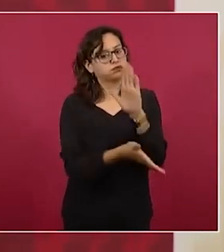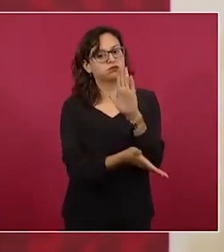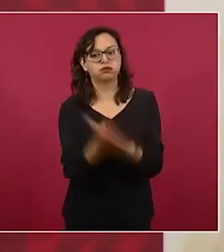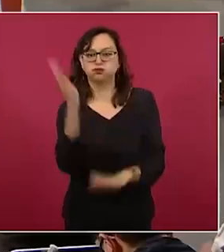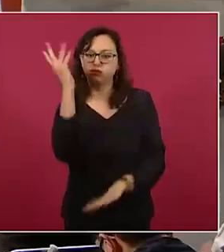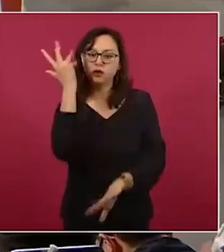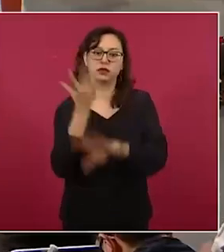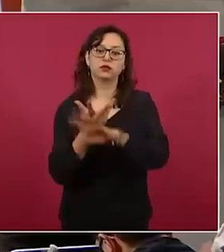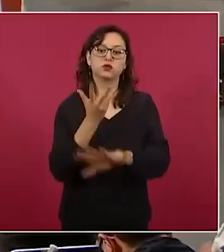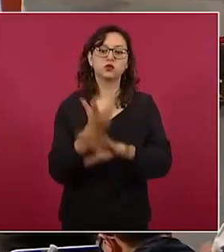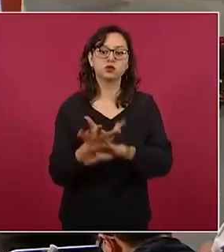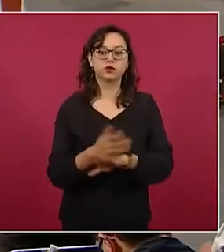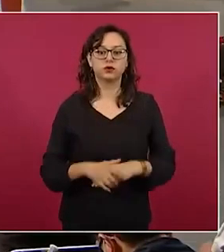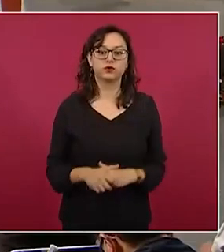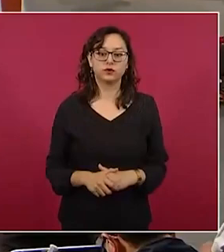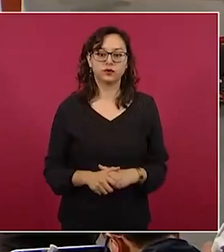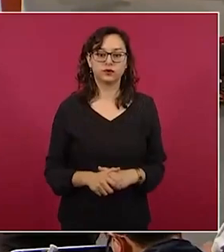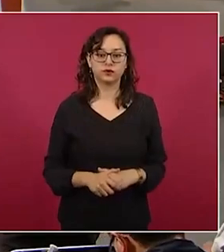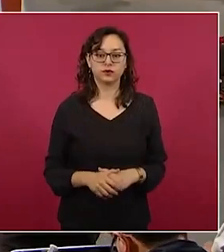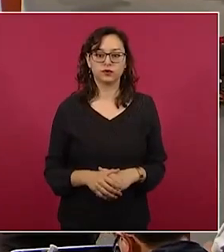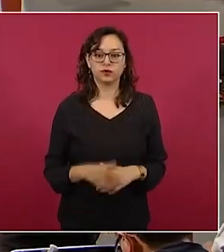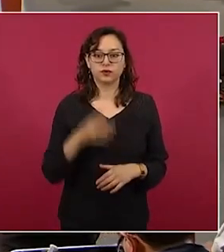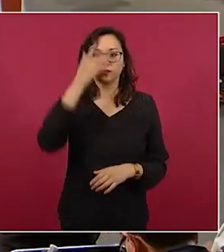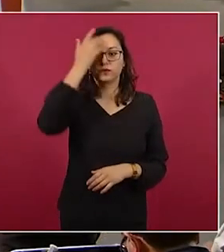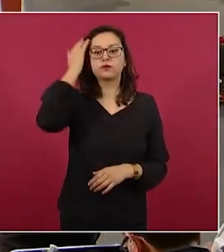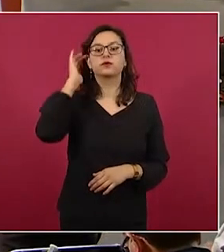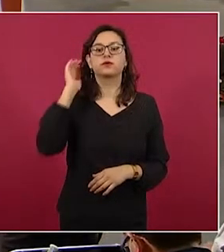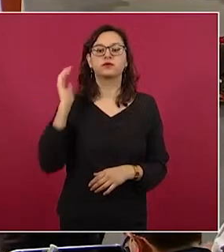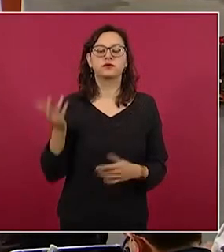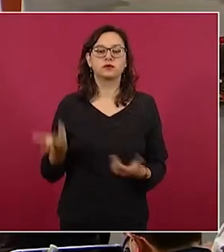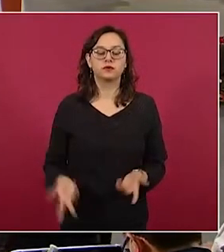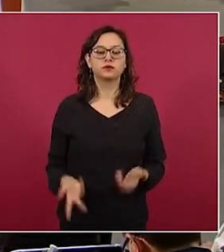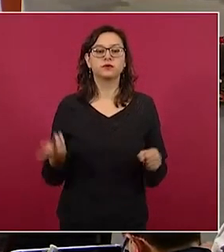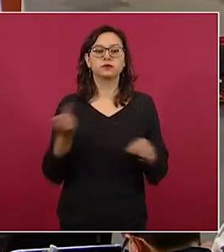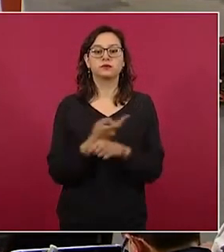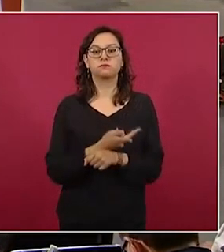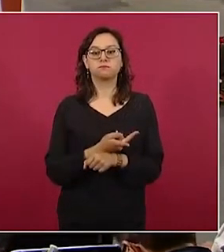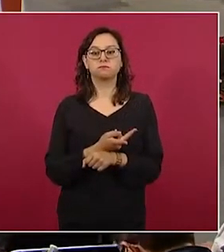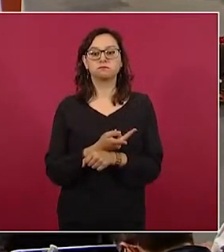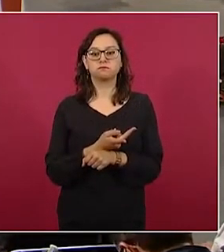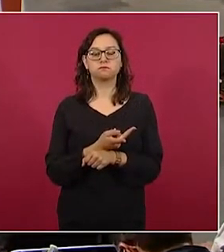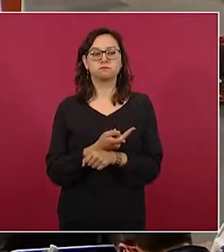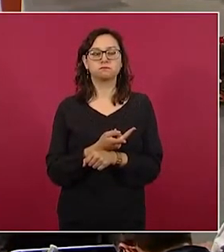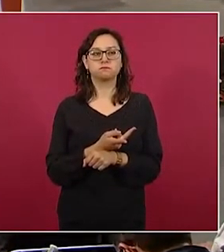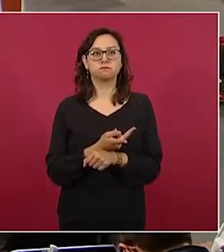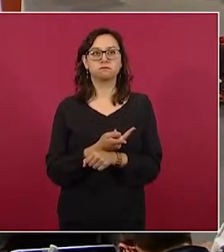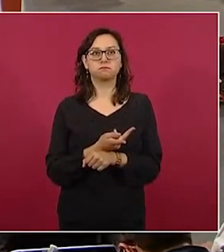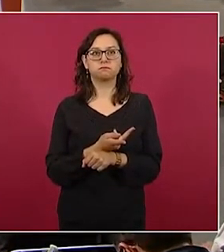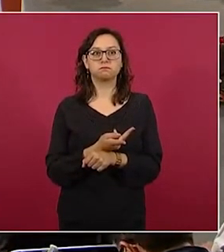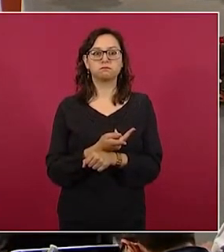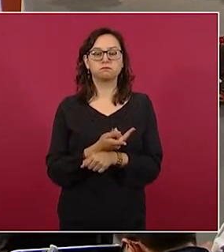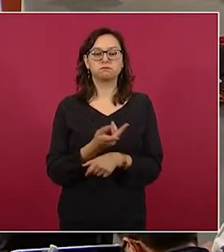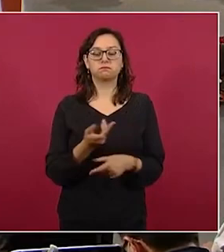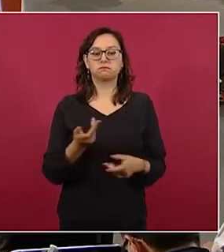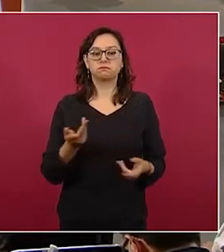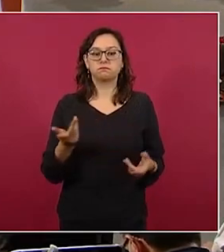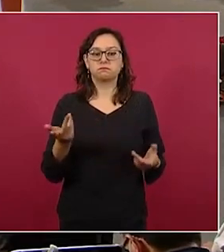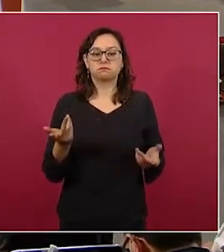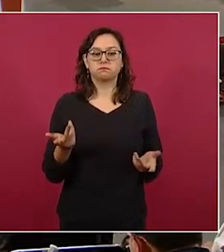Entonces, yo pensaba que